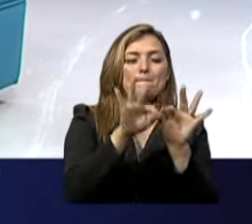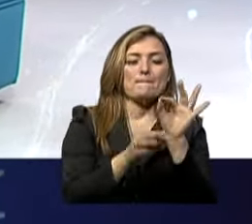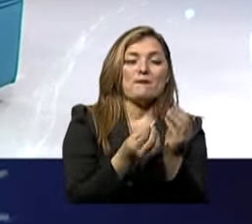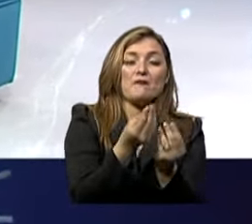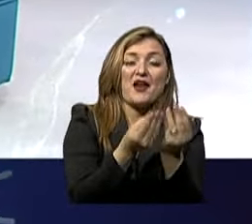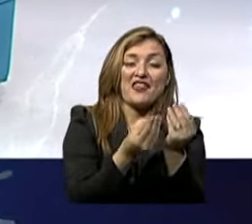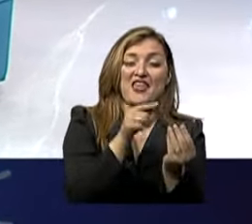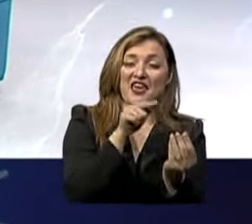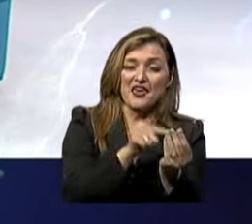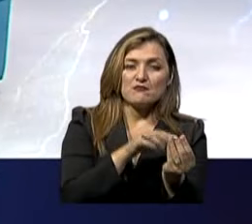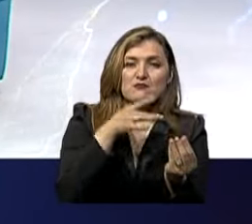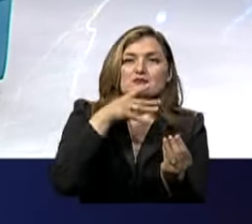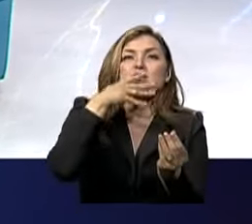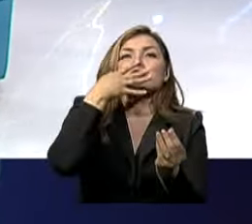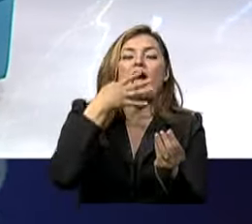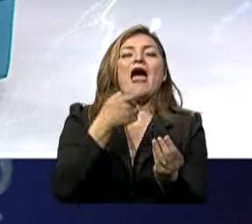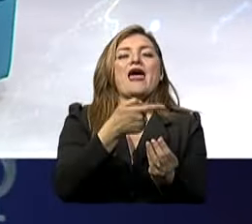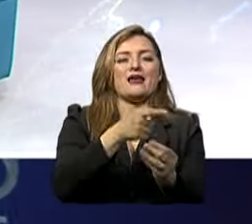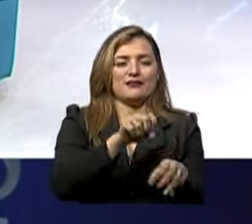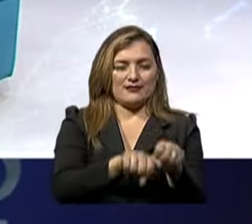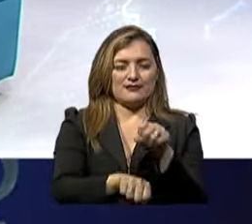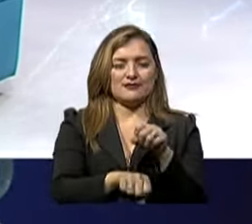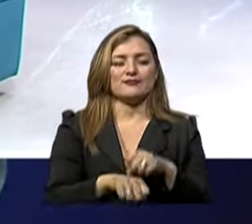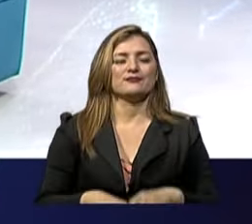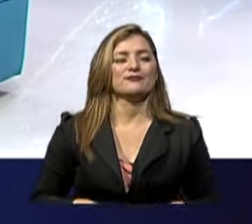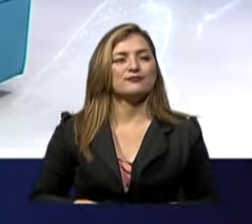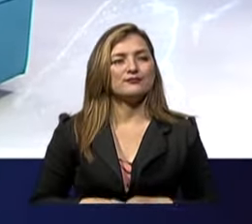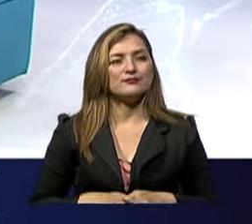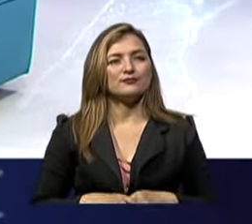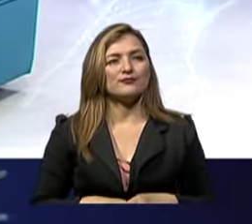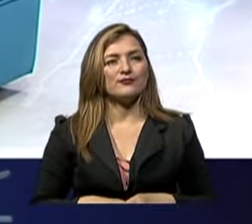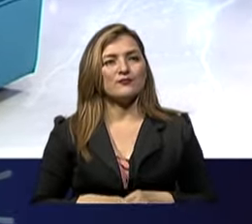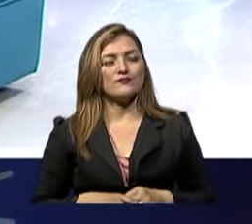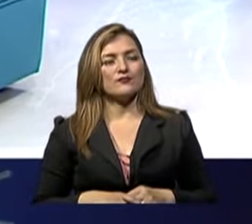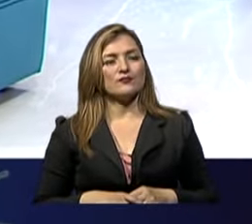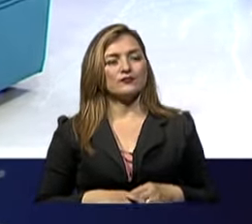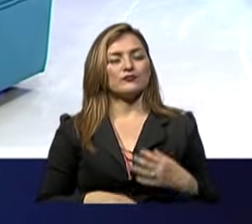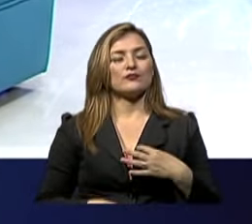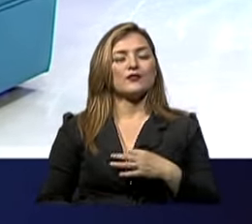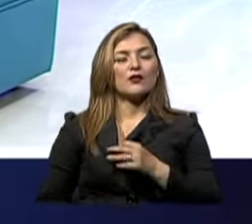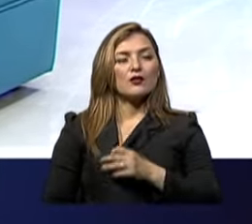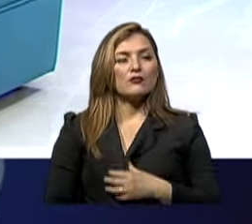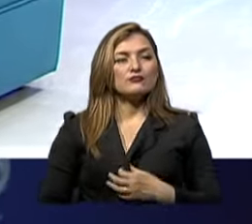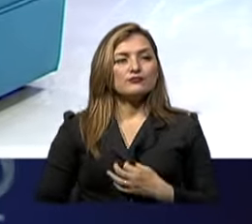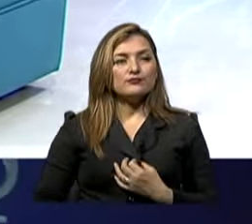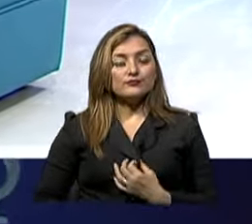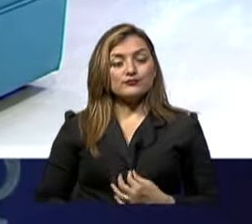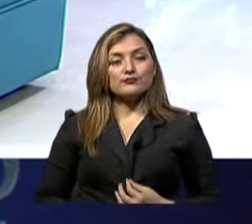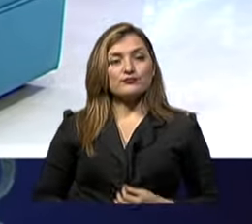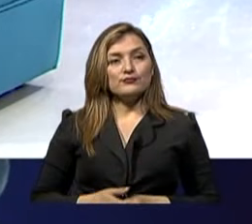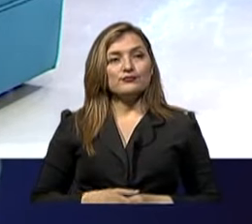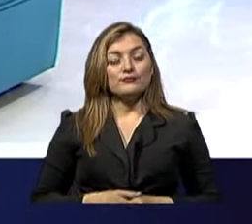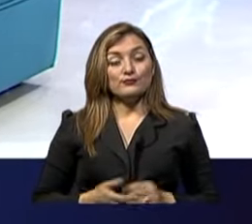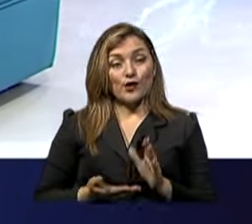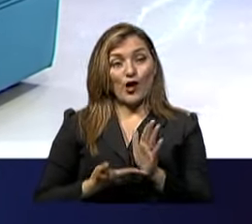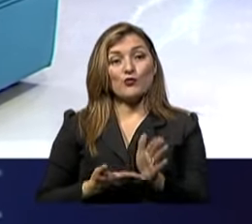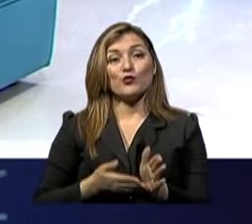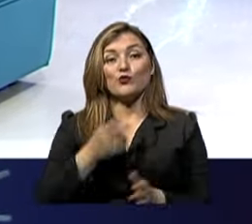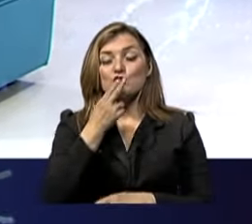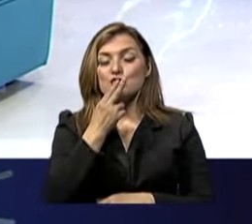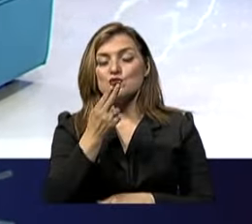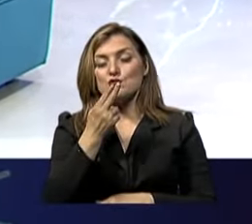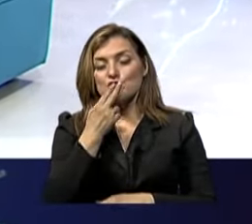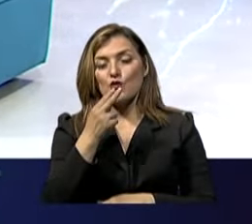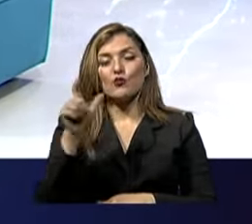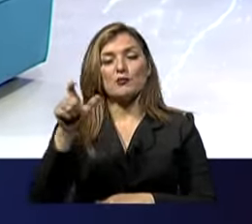Humo de una fogata Que contiene químicos Pero per se Pues la nicotina Es decir Estos vaporizadores Porque tengo un colega